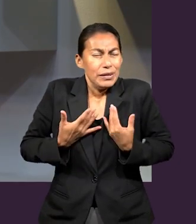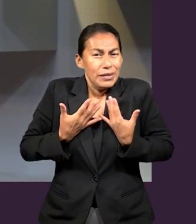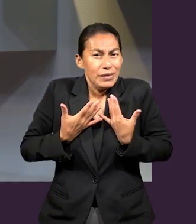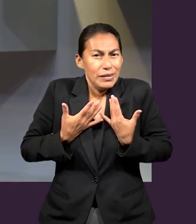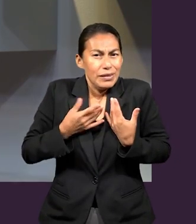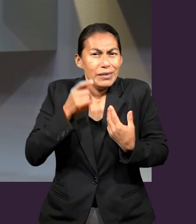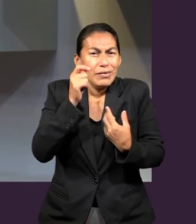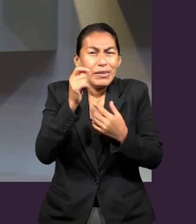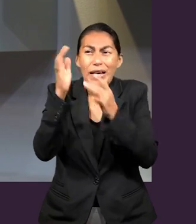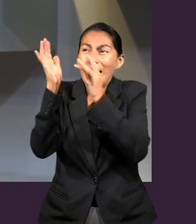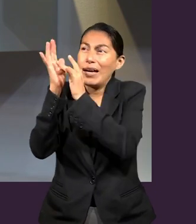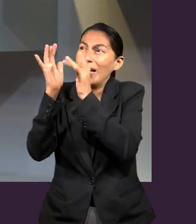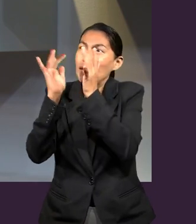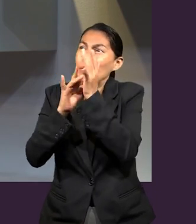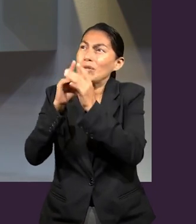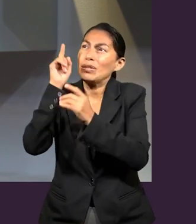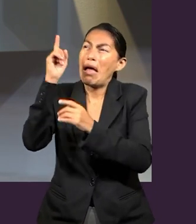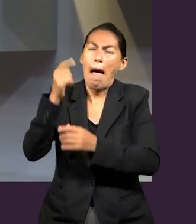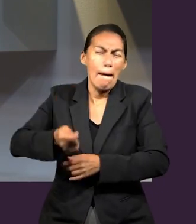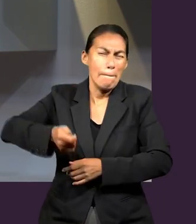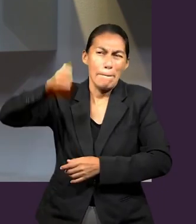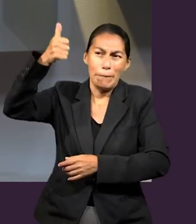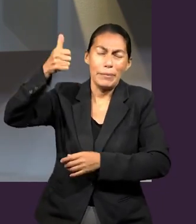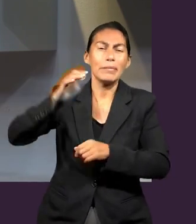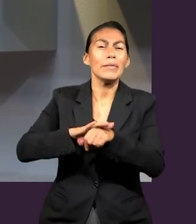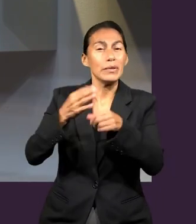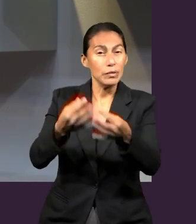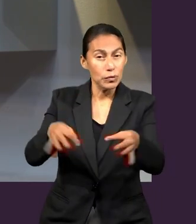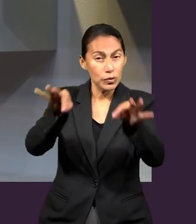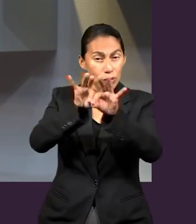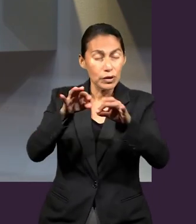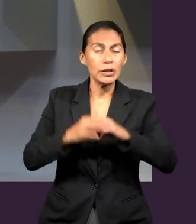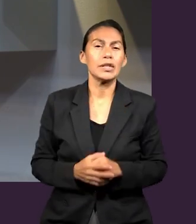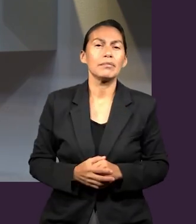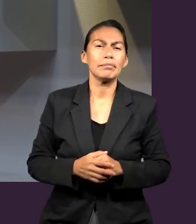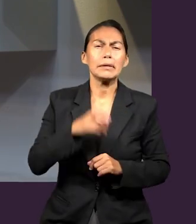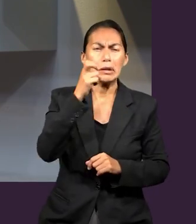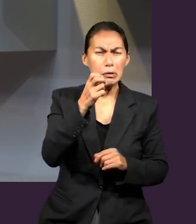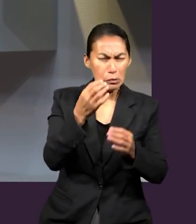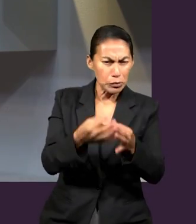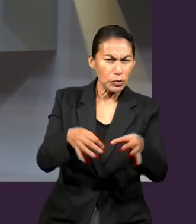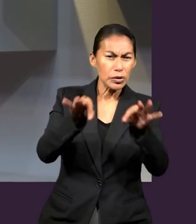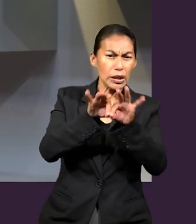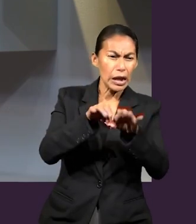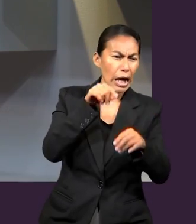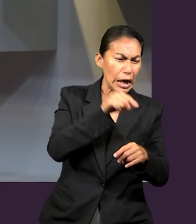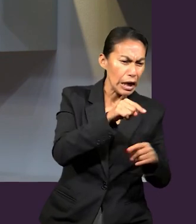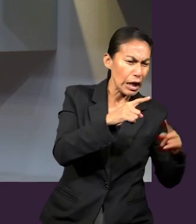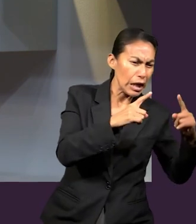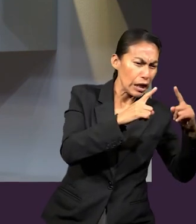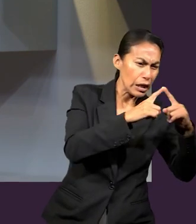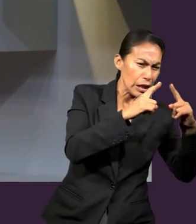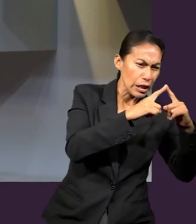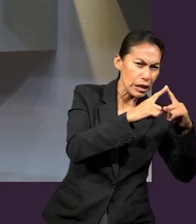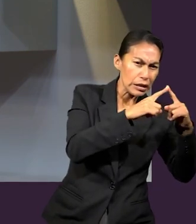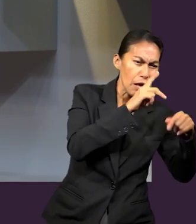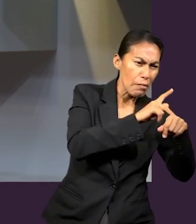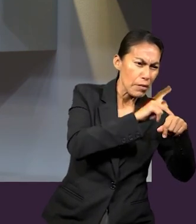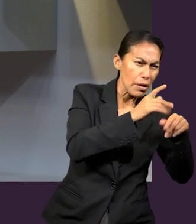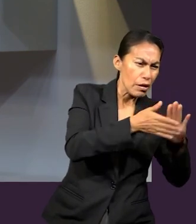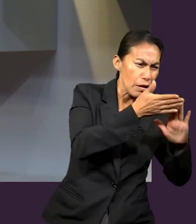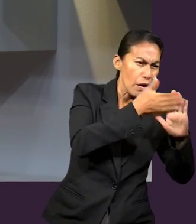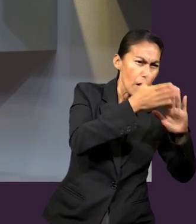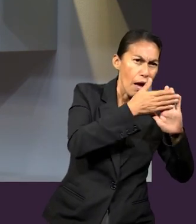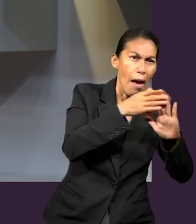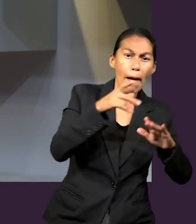iglesia viviente, en el cual Cristo Jesús es la primera piedra, ¿ya? Esa transición es muy importante porque ahora el